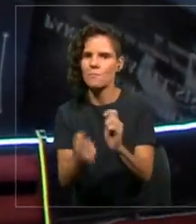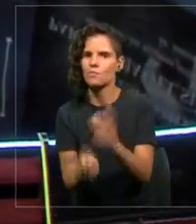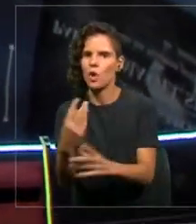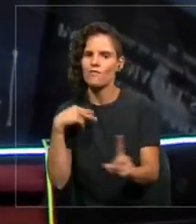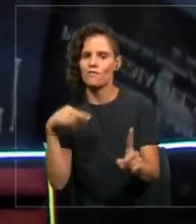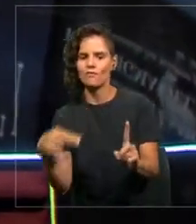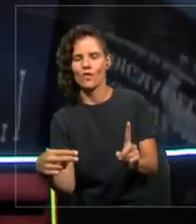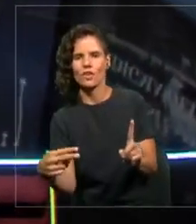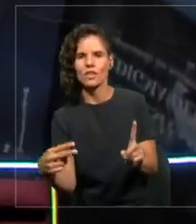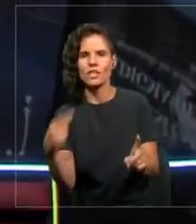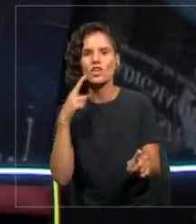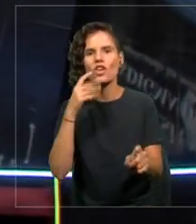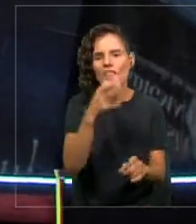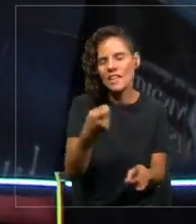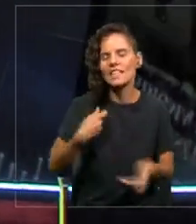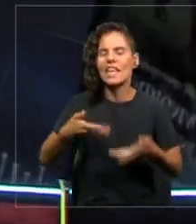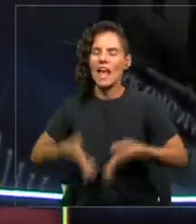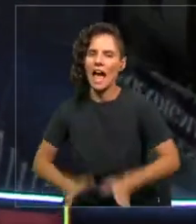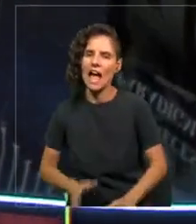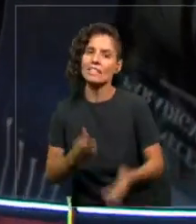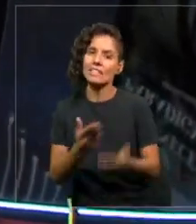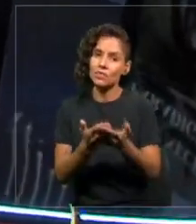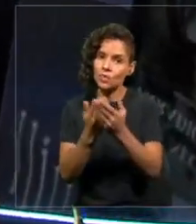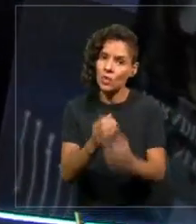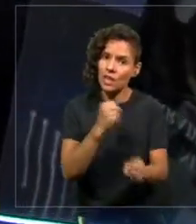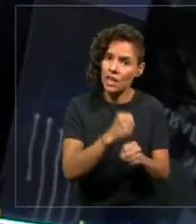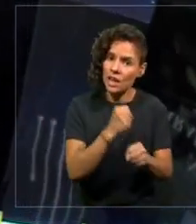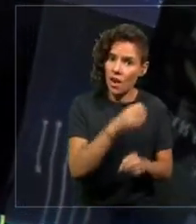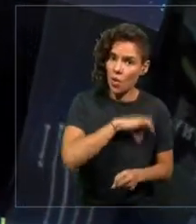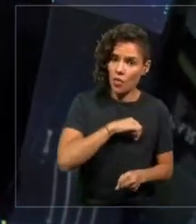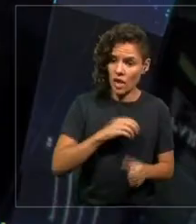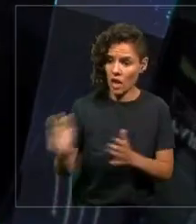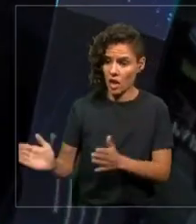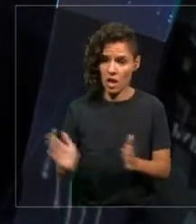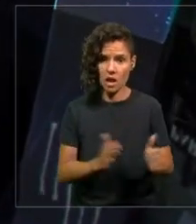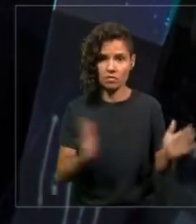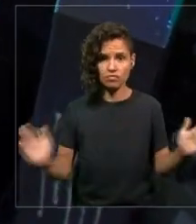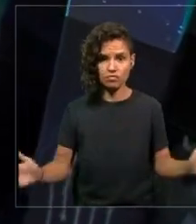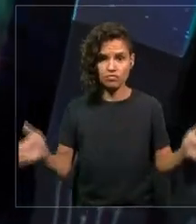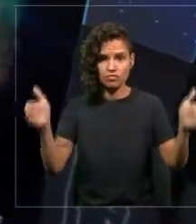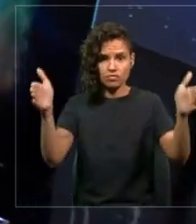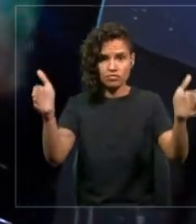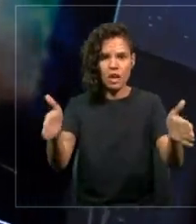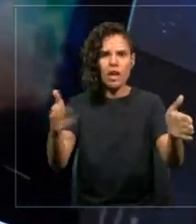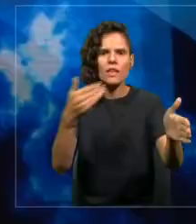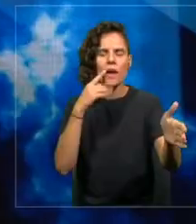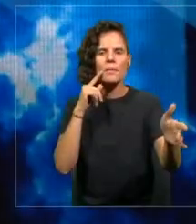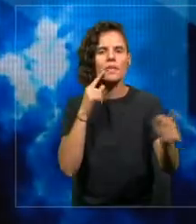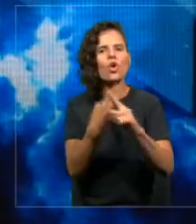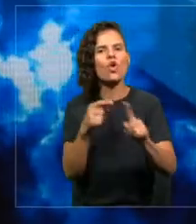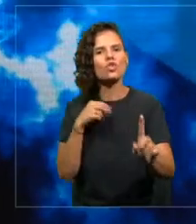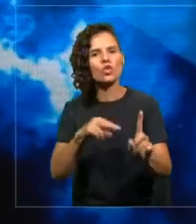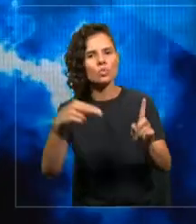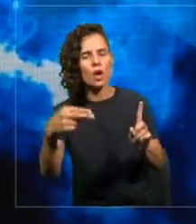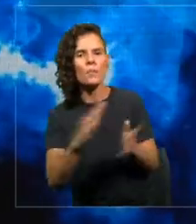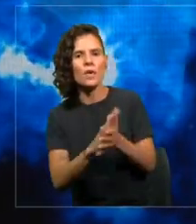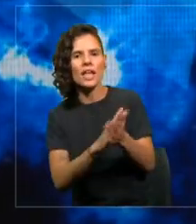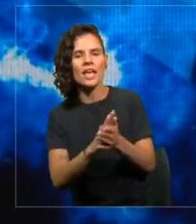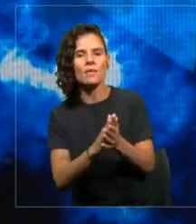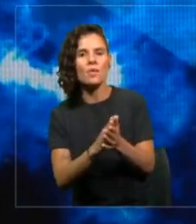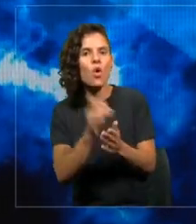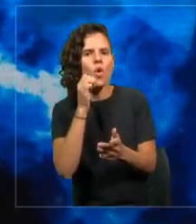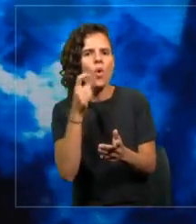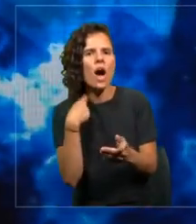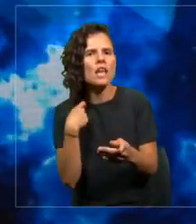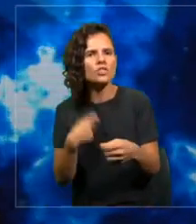de naces, estudias, trabajas y te jubilas, también nos han inventado el paradigma que el pasaporte al éxito